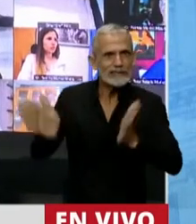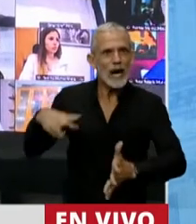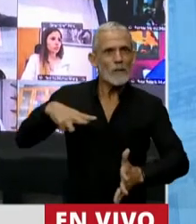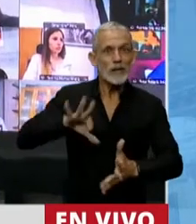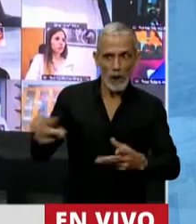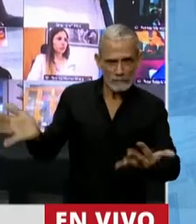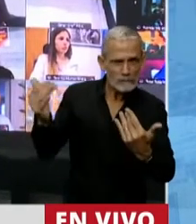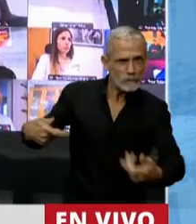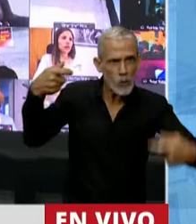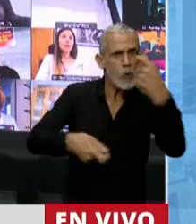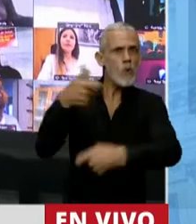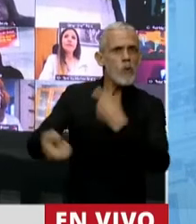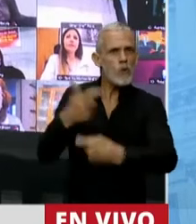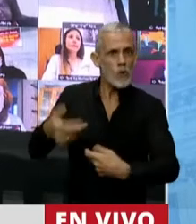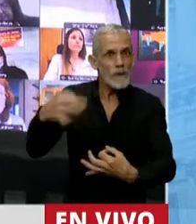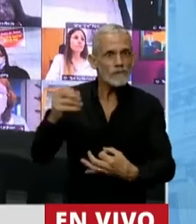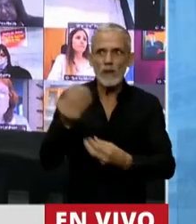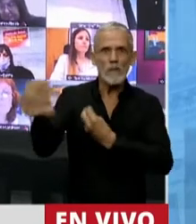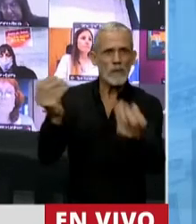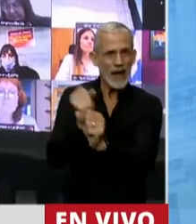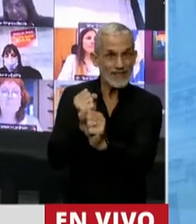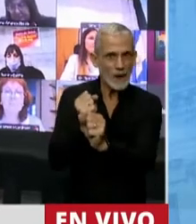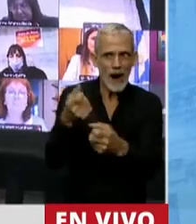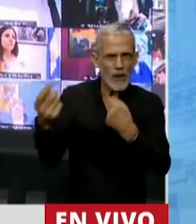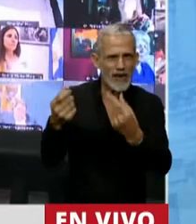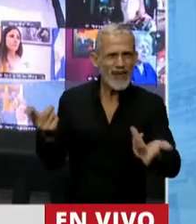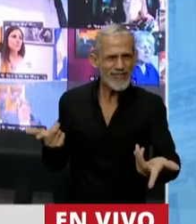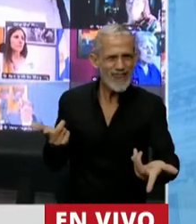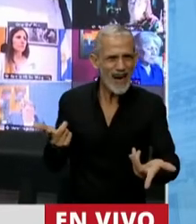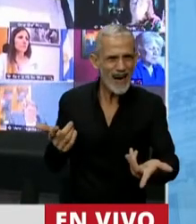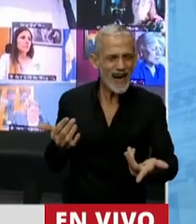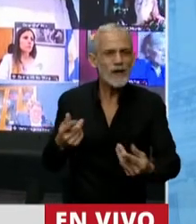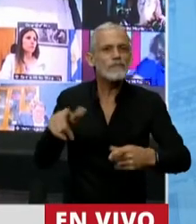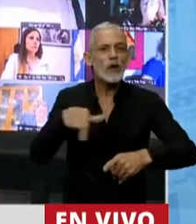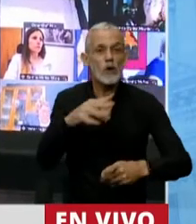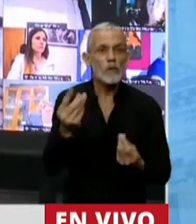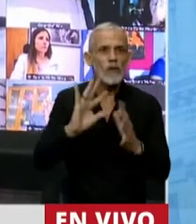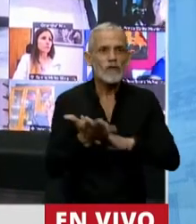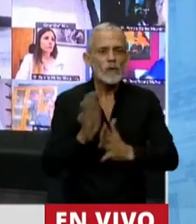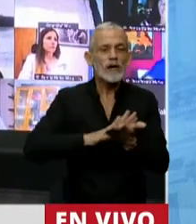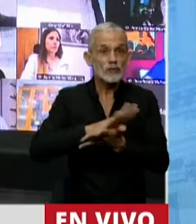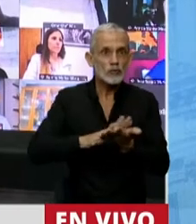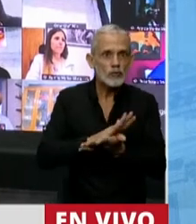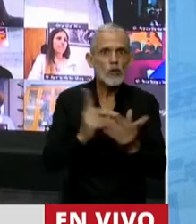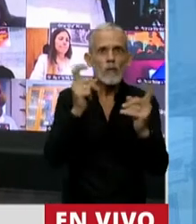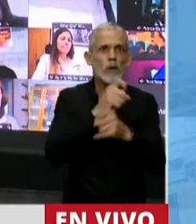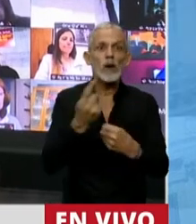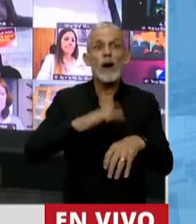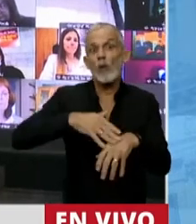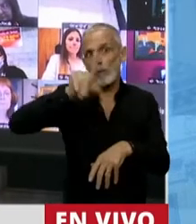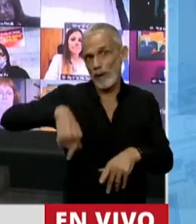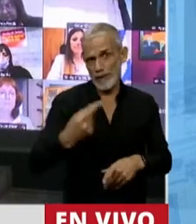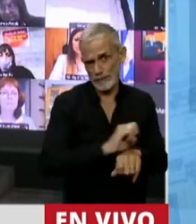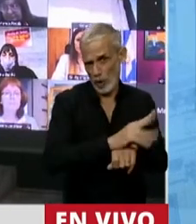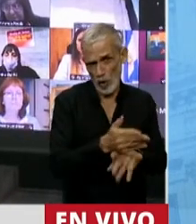a invertir, generando fuentes genuinas de empleo con ayuda a superar la crisis provocada por este COVID